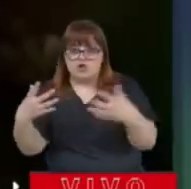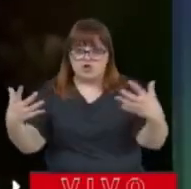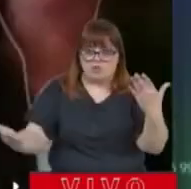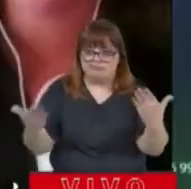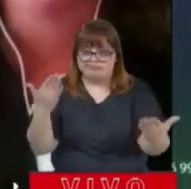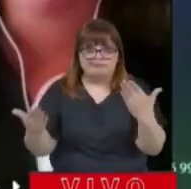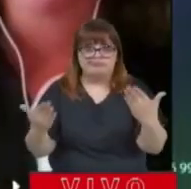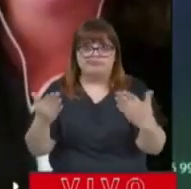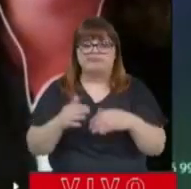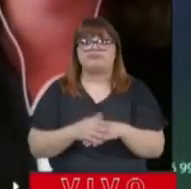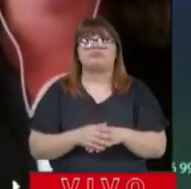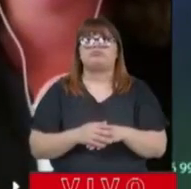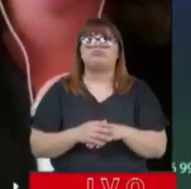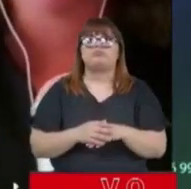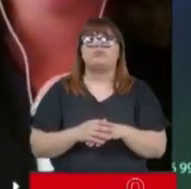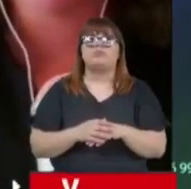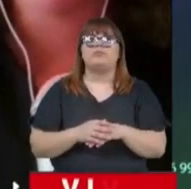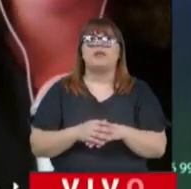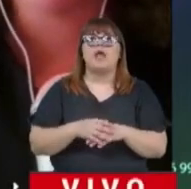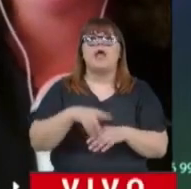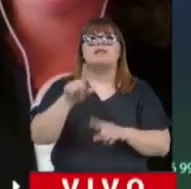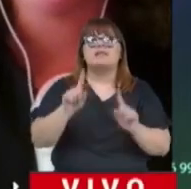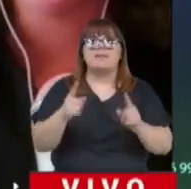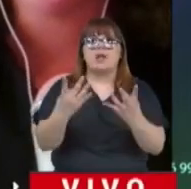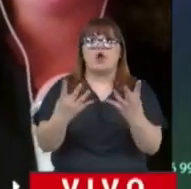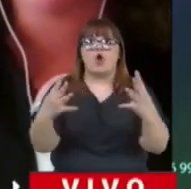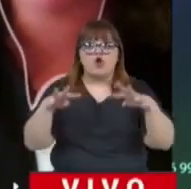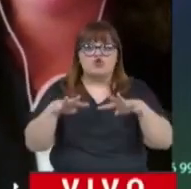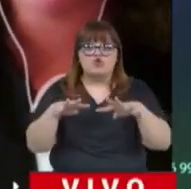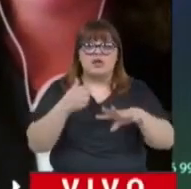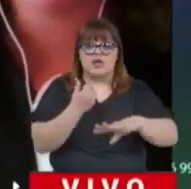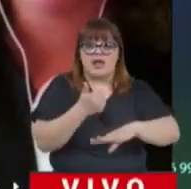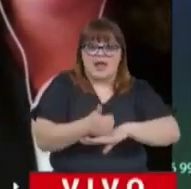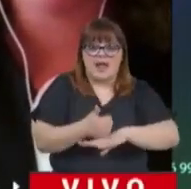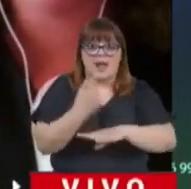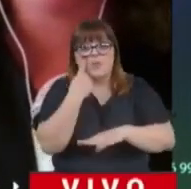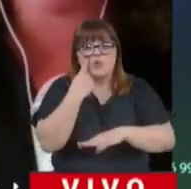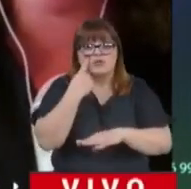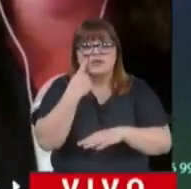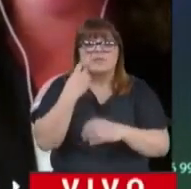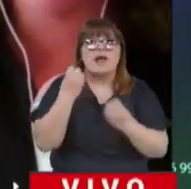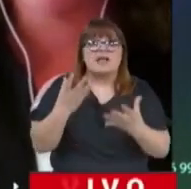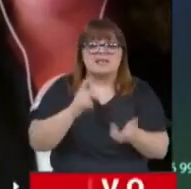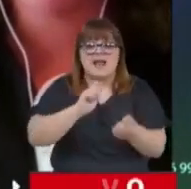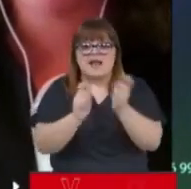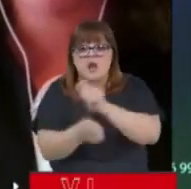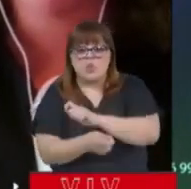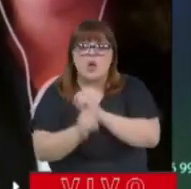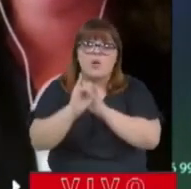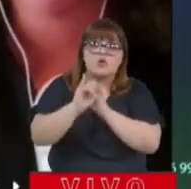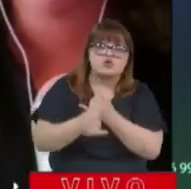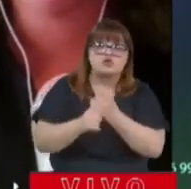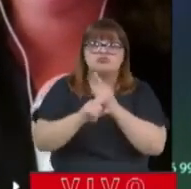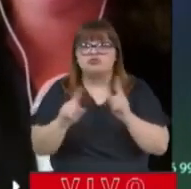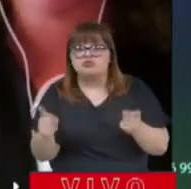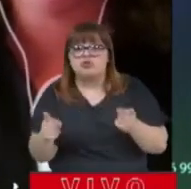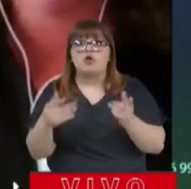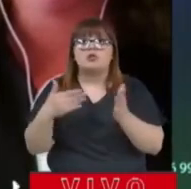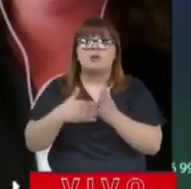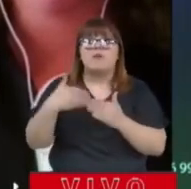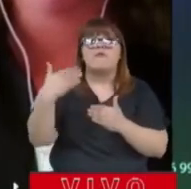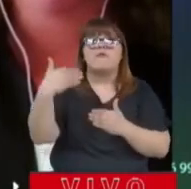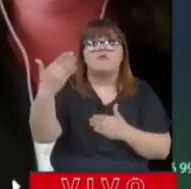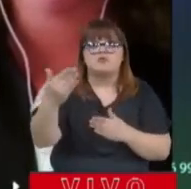muy importante también. ¿Tenés presente cuántos concejales se renuevan? ¿Qué fuerza pone en juego más ediles y cómo es esto de la posible